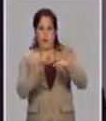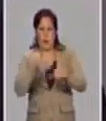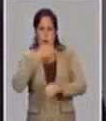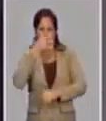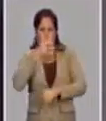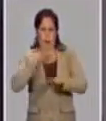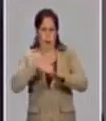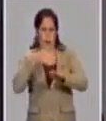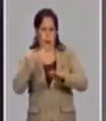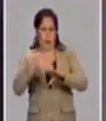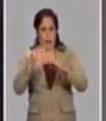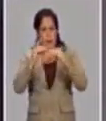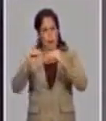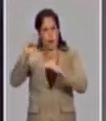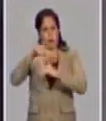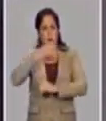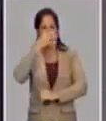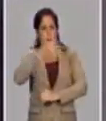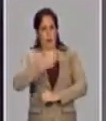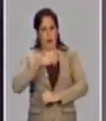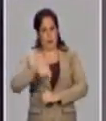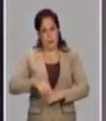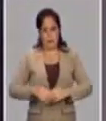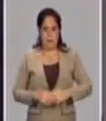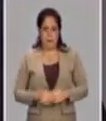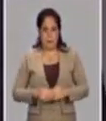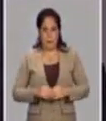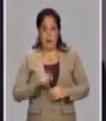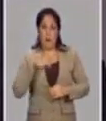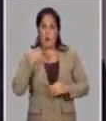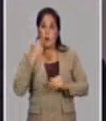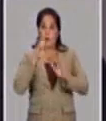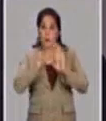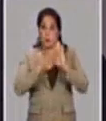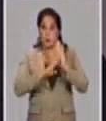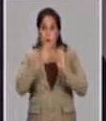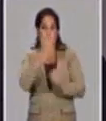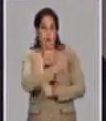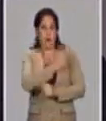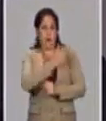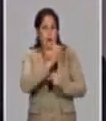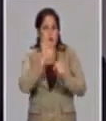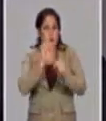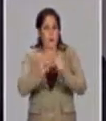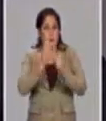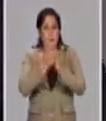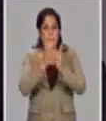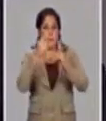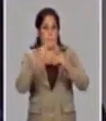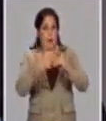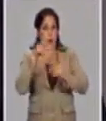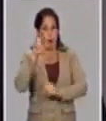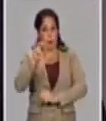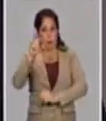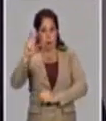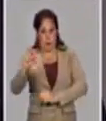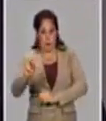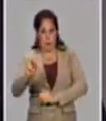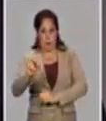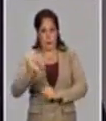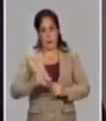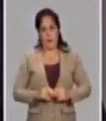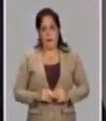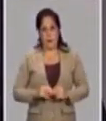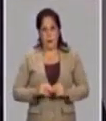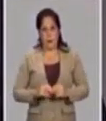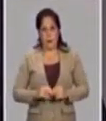explicado posteriormente por mis colegas que están acá. Ahora, nuestro programa de vacuna comenzó en mayo del 2020, o